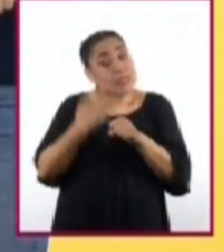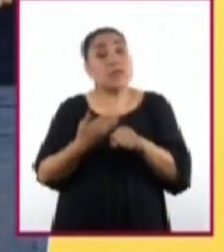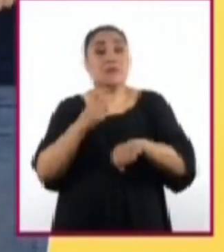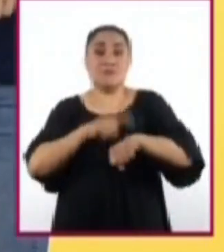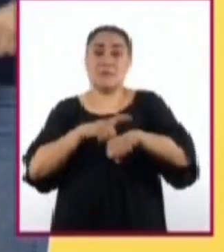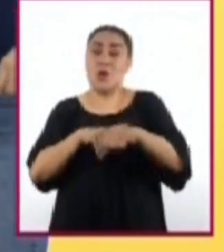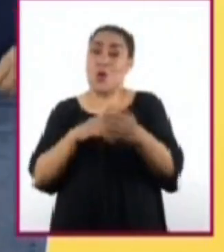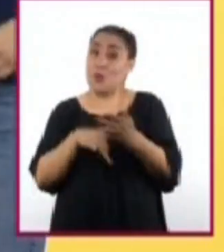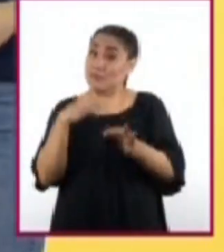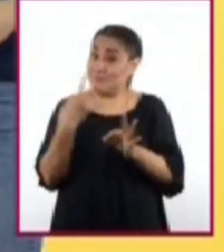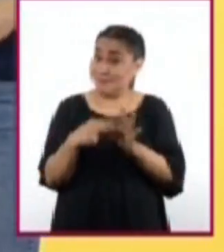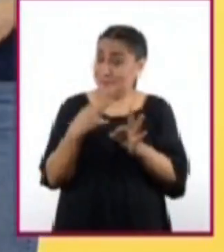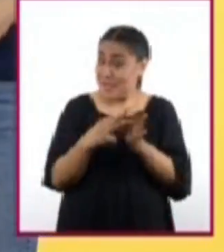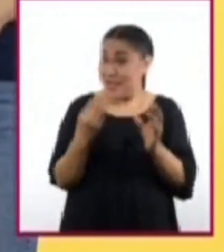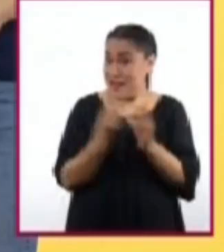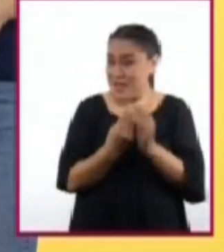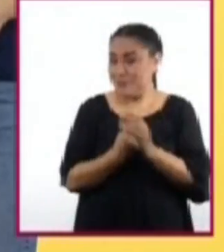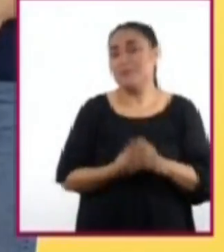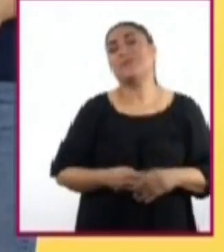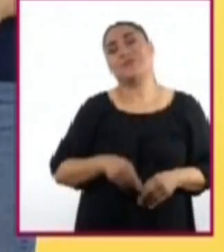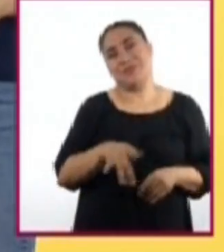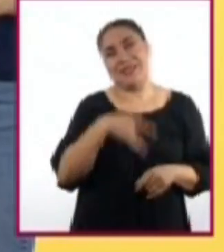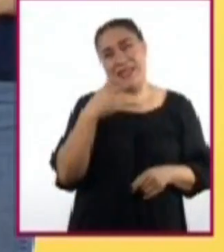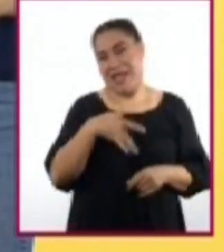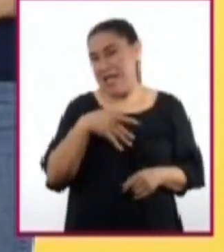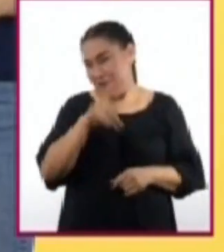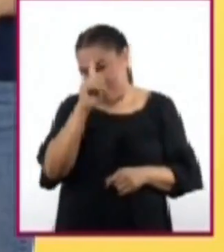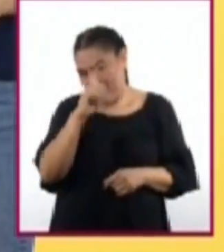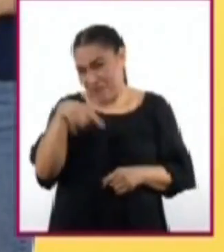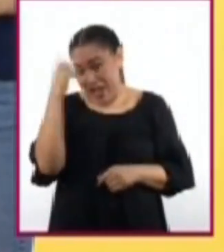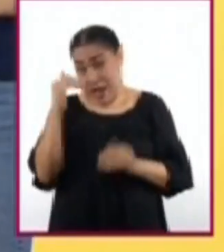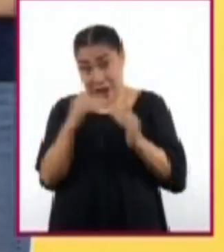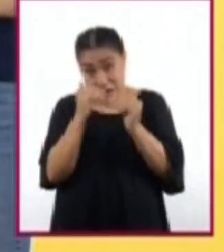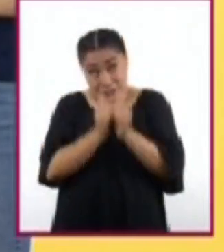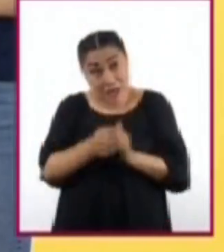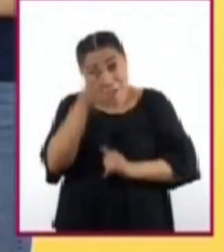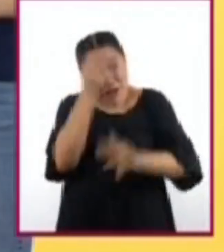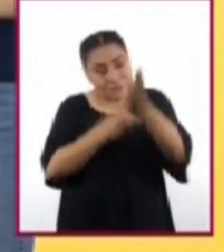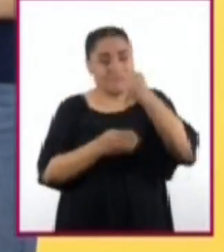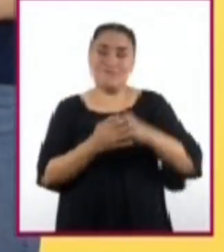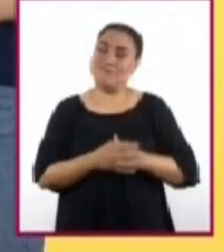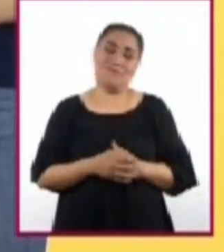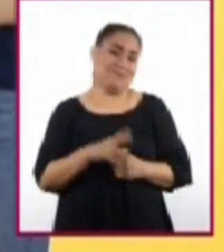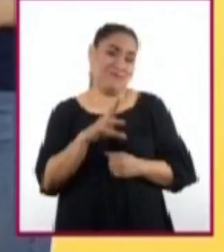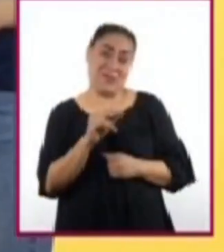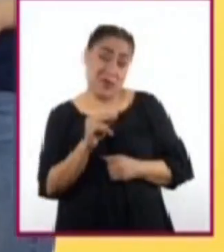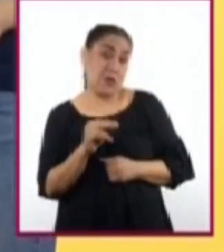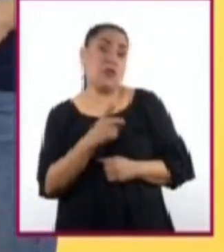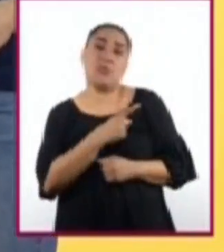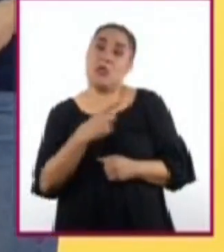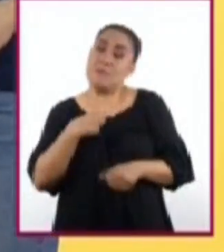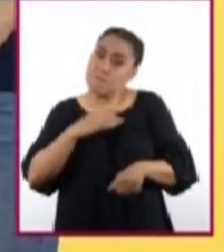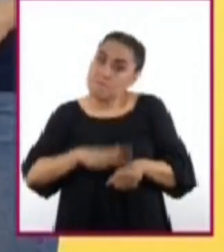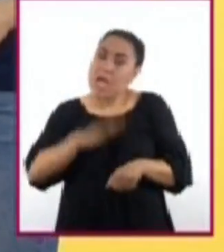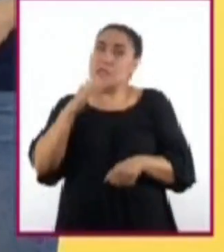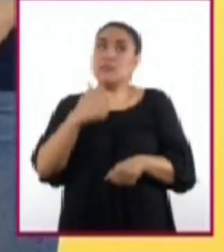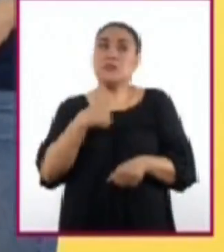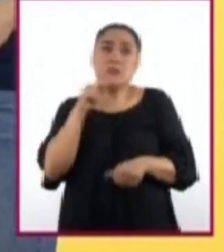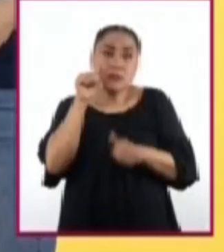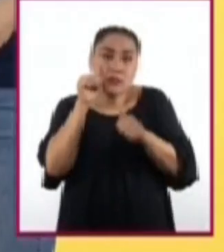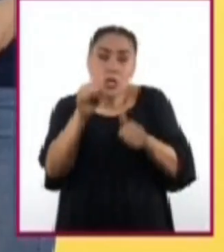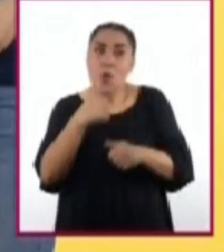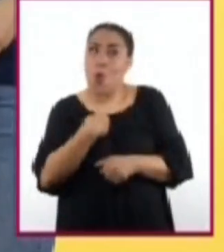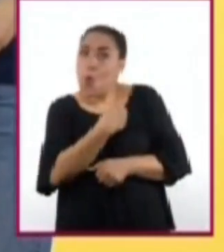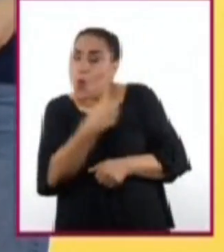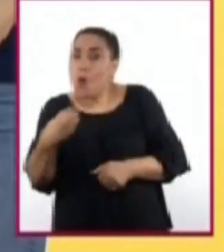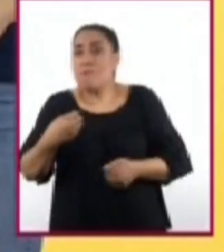de sus clases. Aunque parece fácil aprender desde casa, no es así. Esta labor requiere más preparación y ser